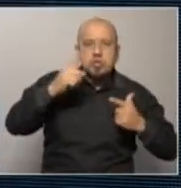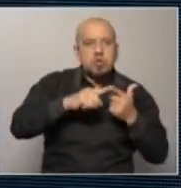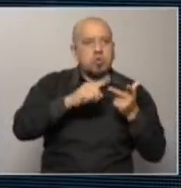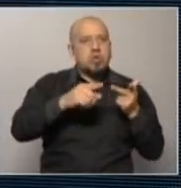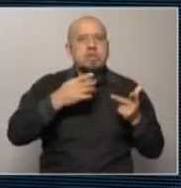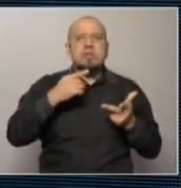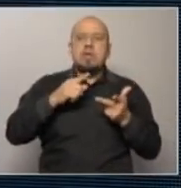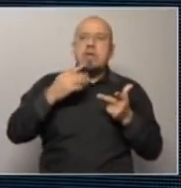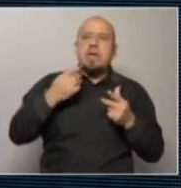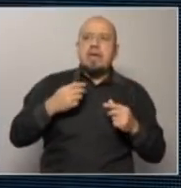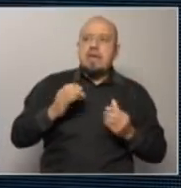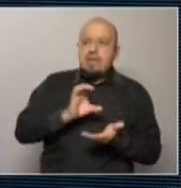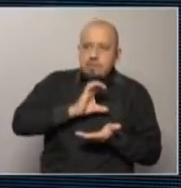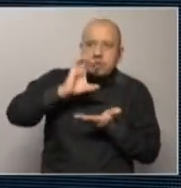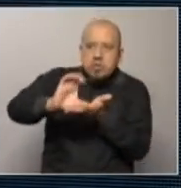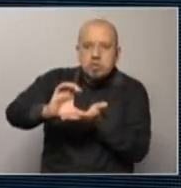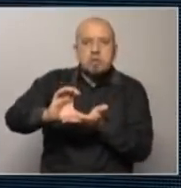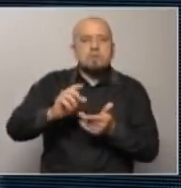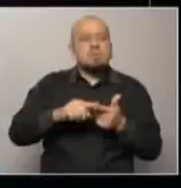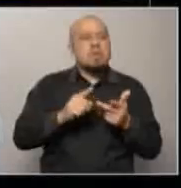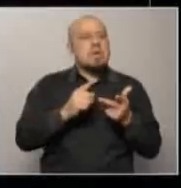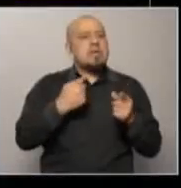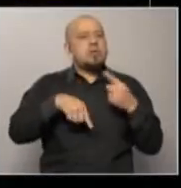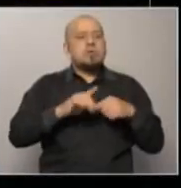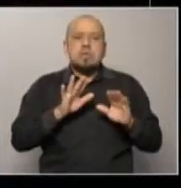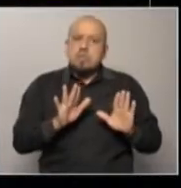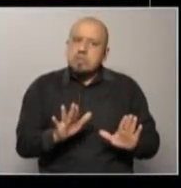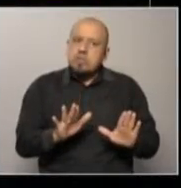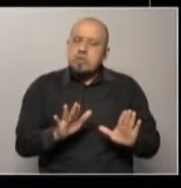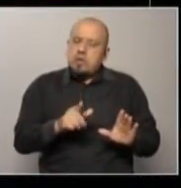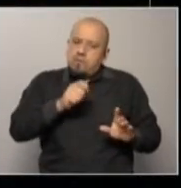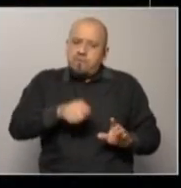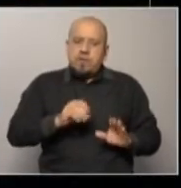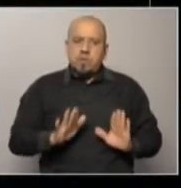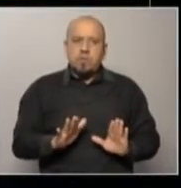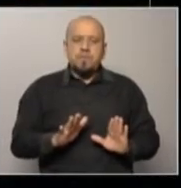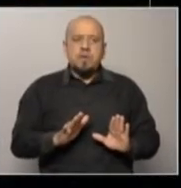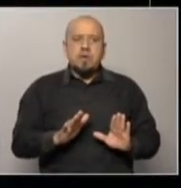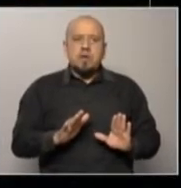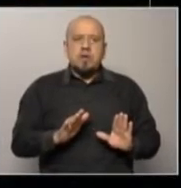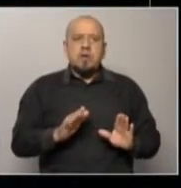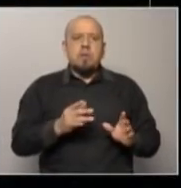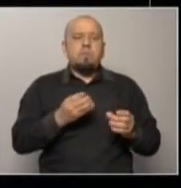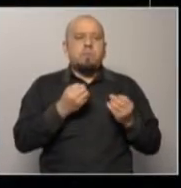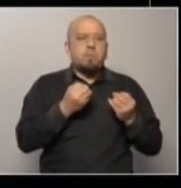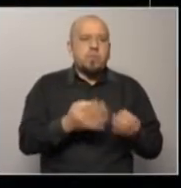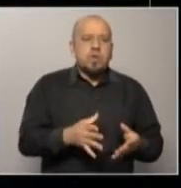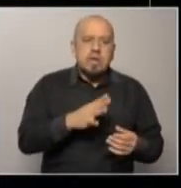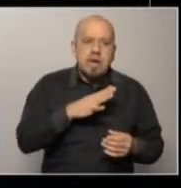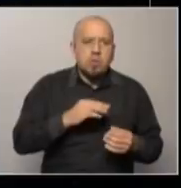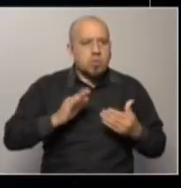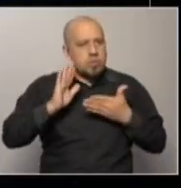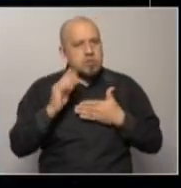inversiones, y por tanto es rígido. Es rígido porque, bueno, porque en realidad hay un compromiso de